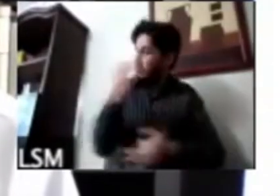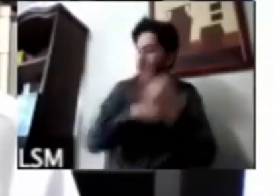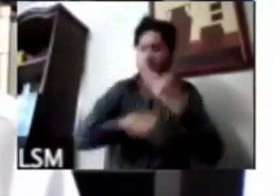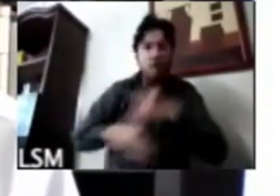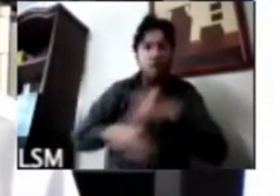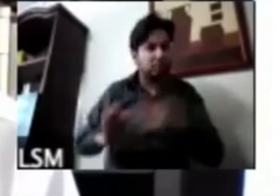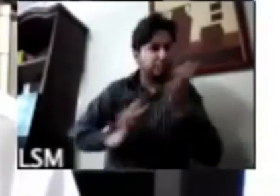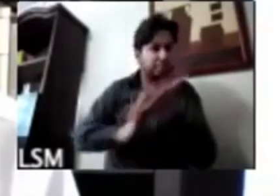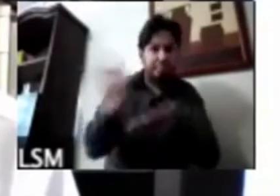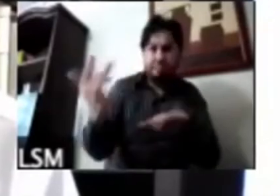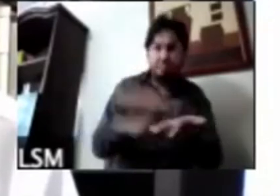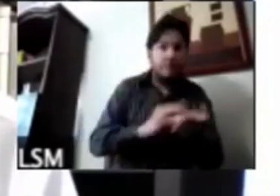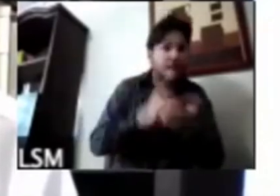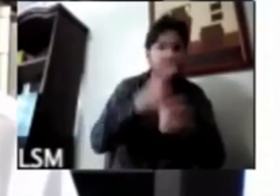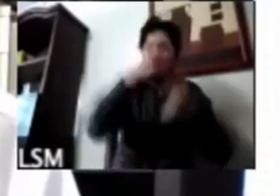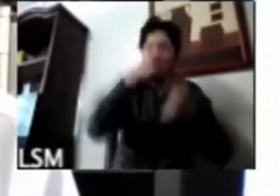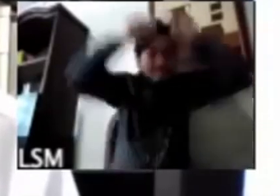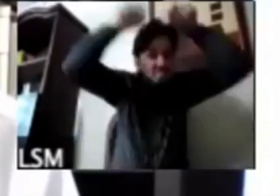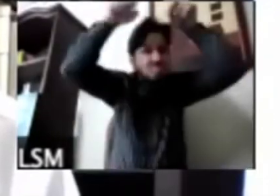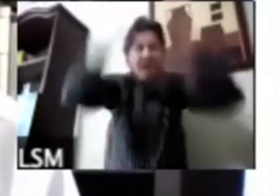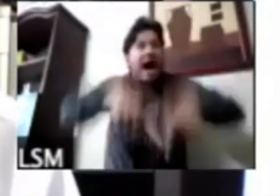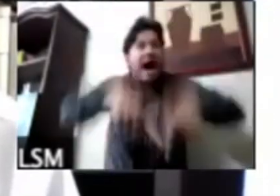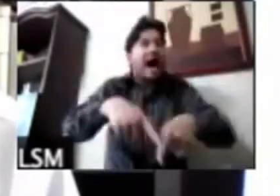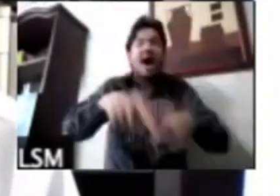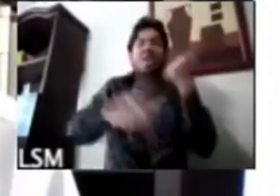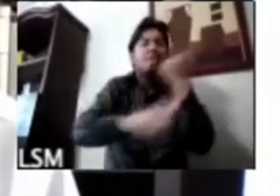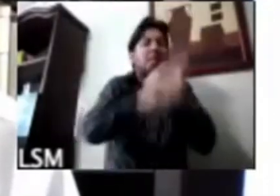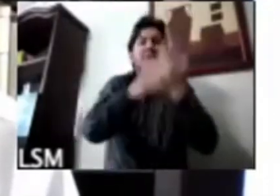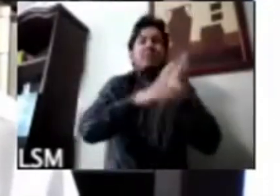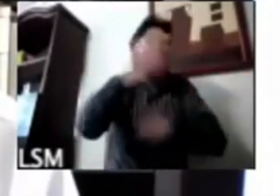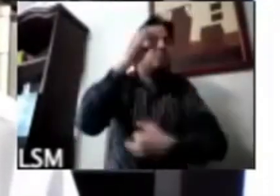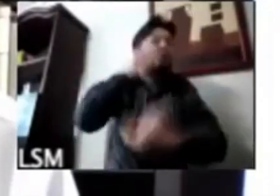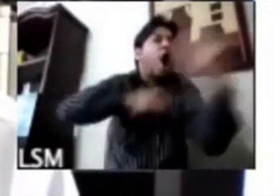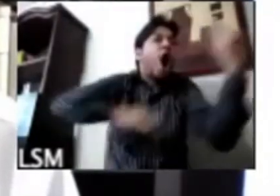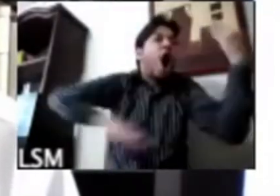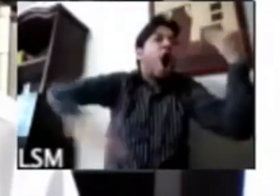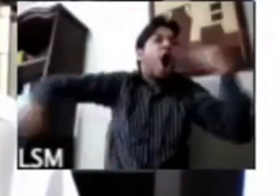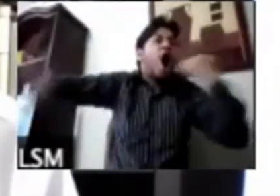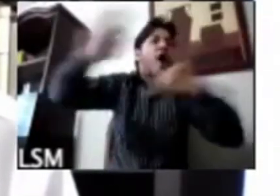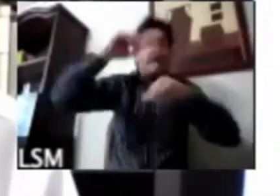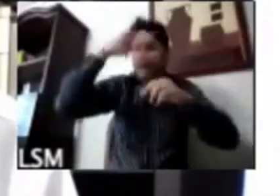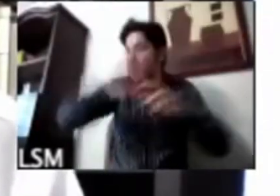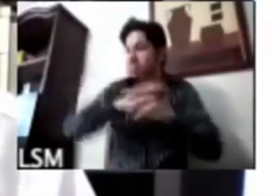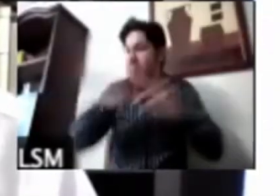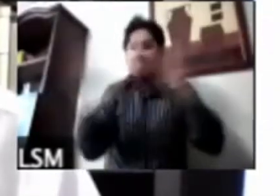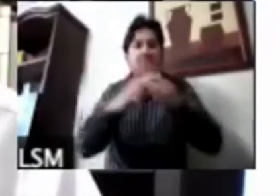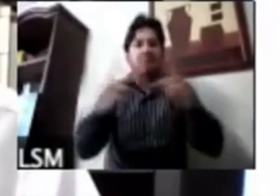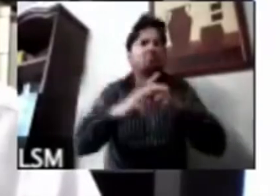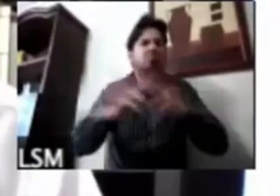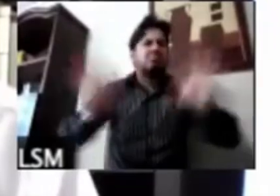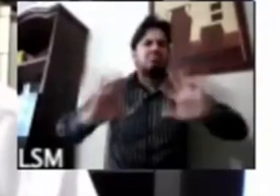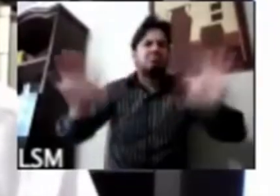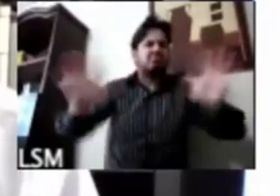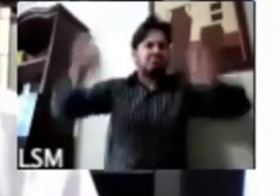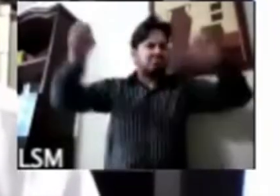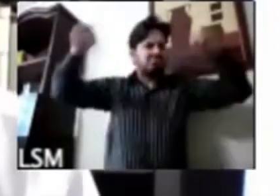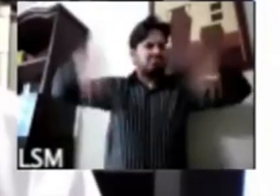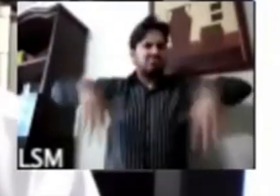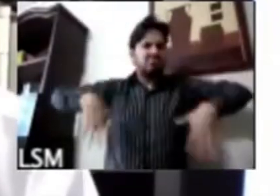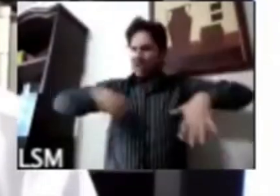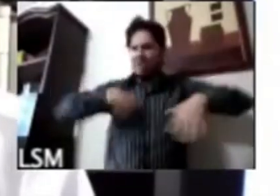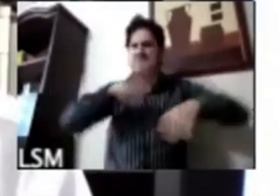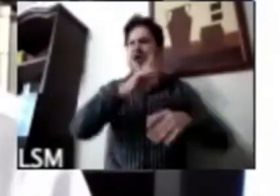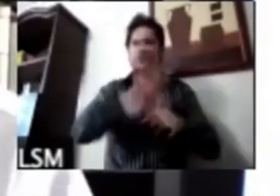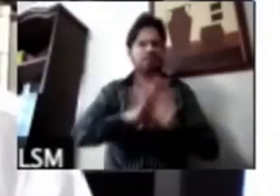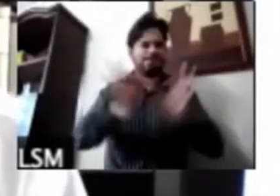bajo el mismo problema todos y lo que menos nos conviene es pelearnos así que creo que esa es una parte del estado